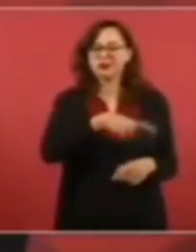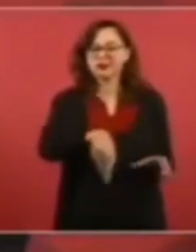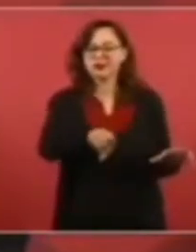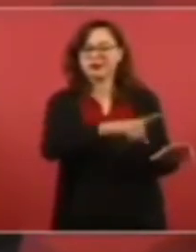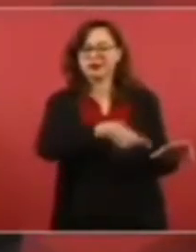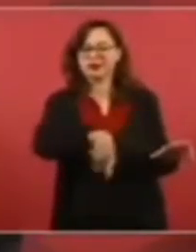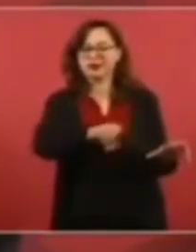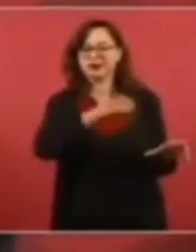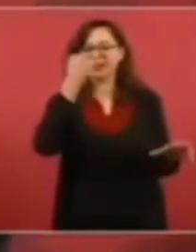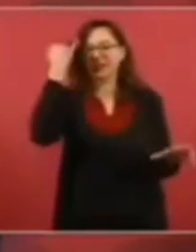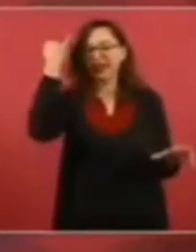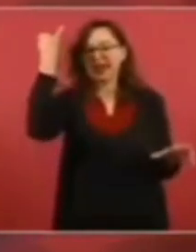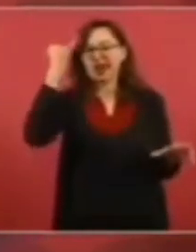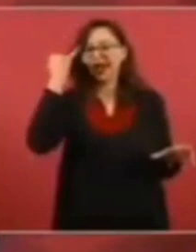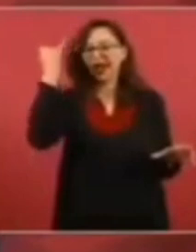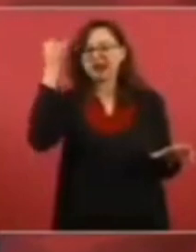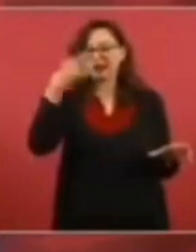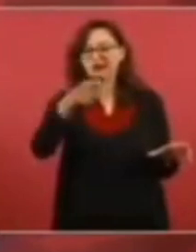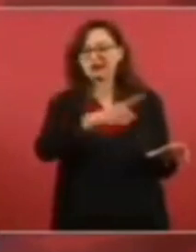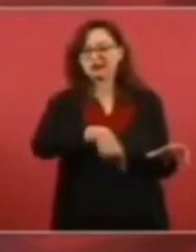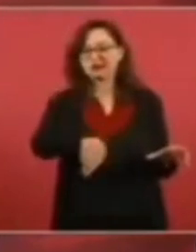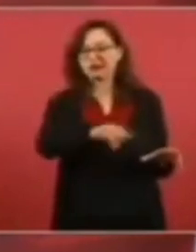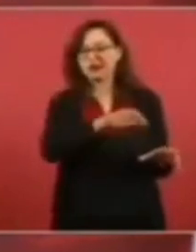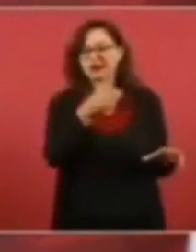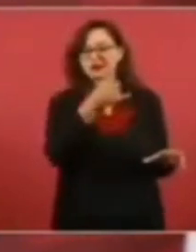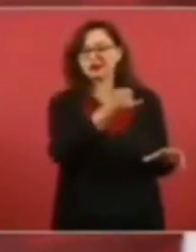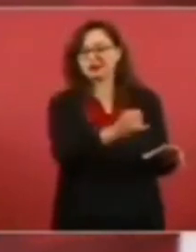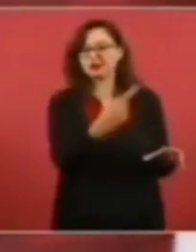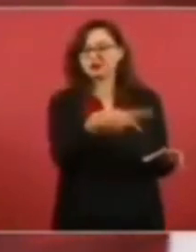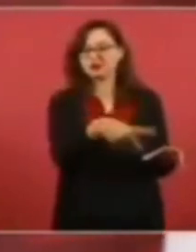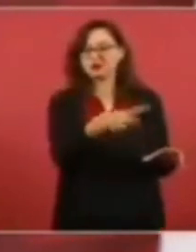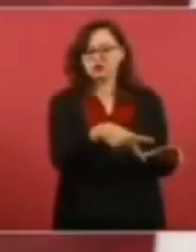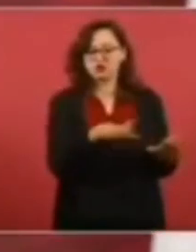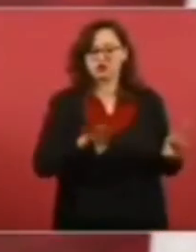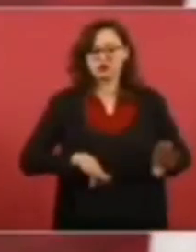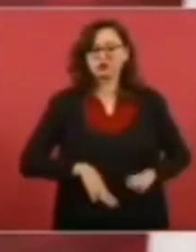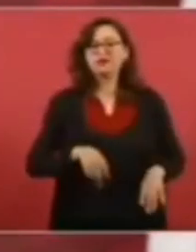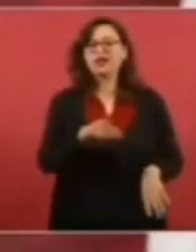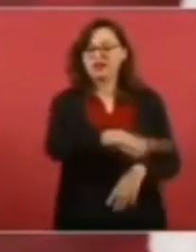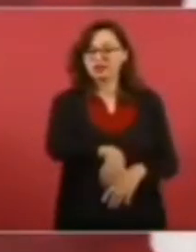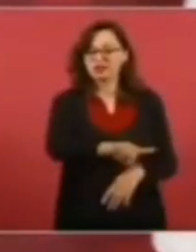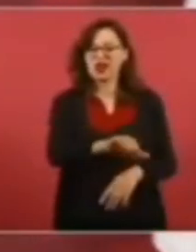la usan los egoístas,